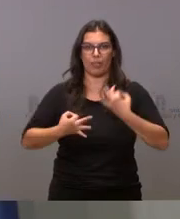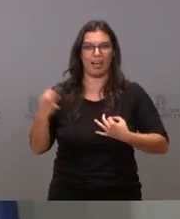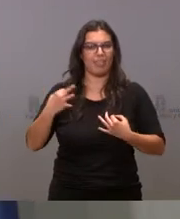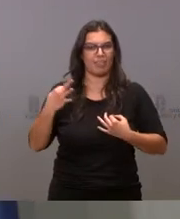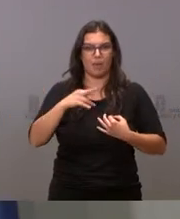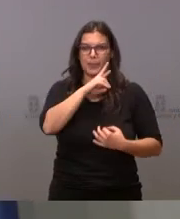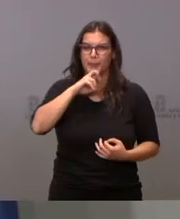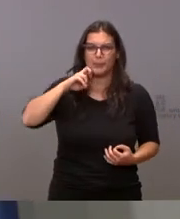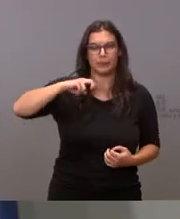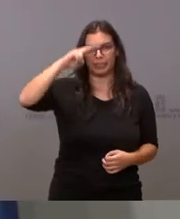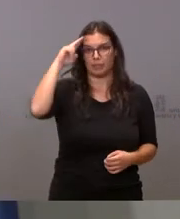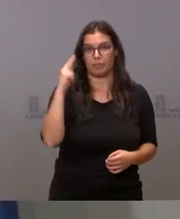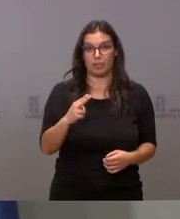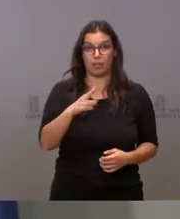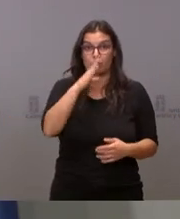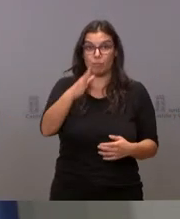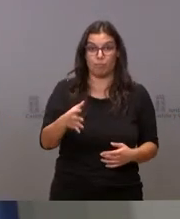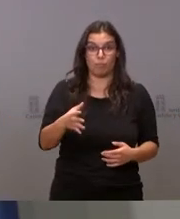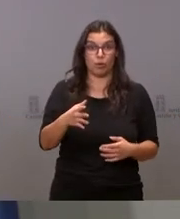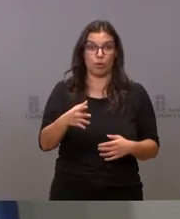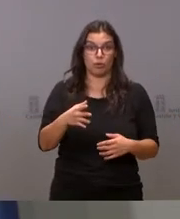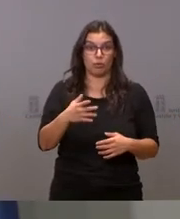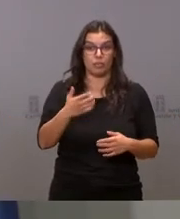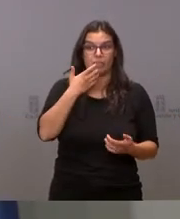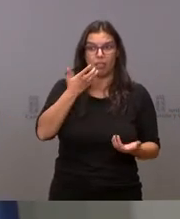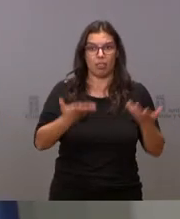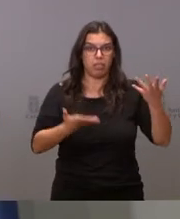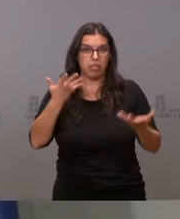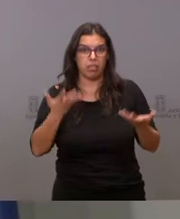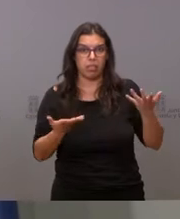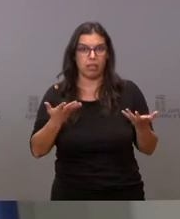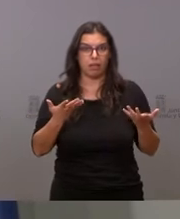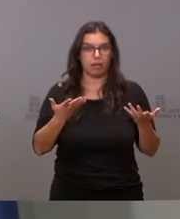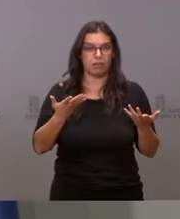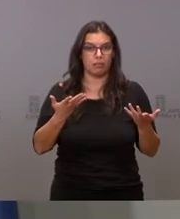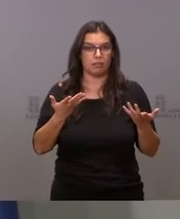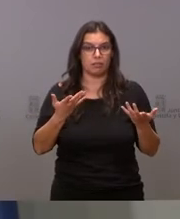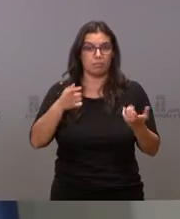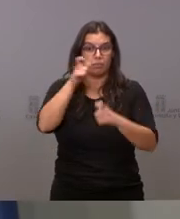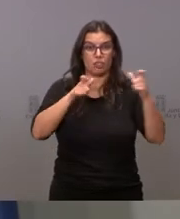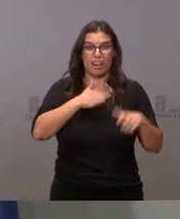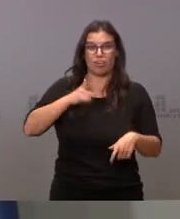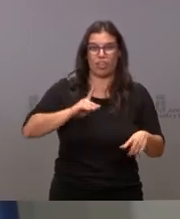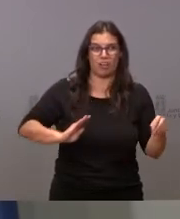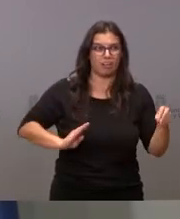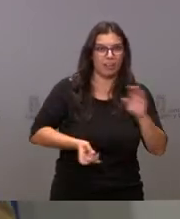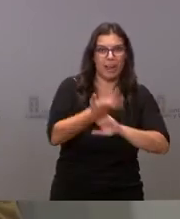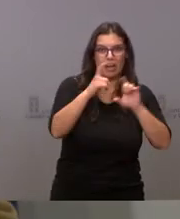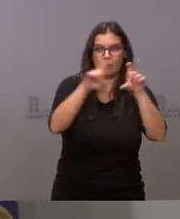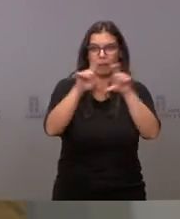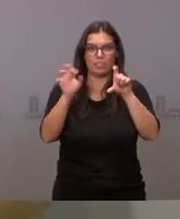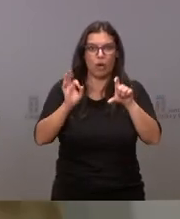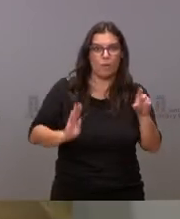que ahuyente más el crecimiento y las inversiones que generar permanentemente la sensación de